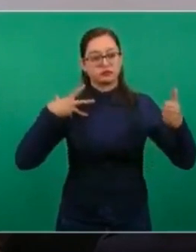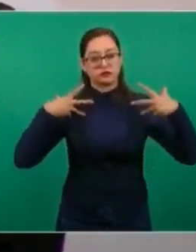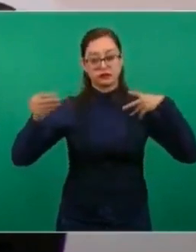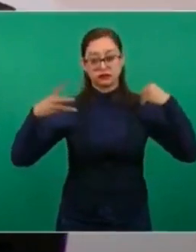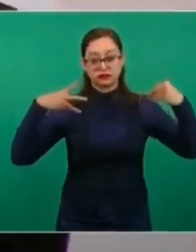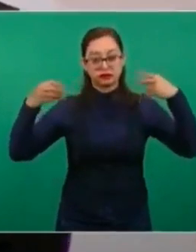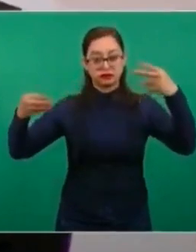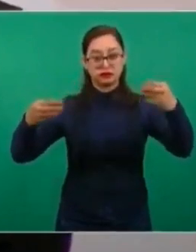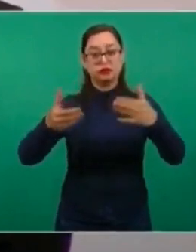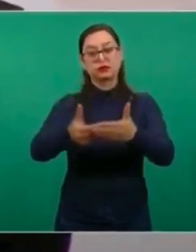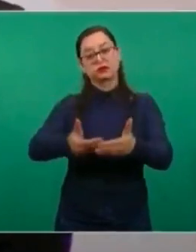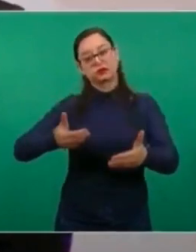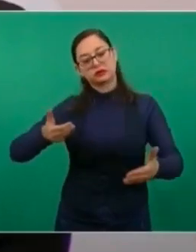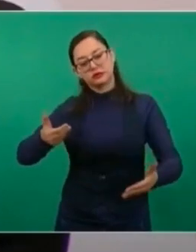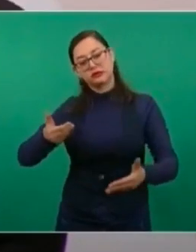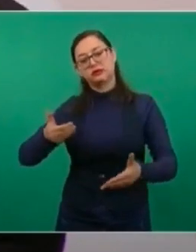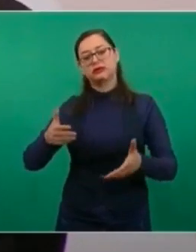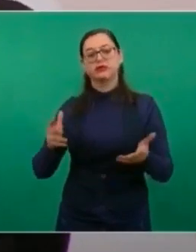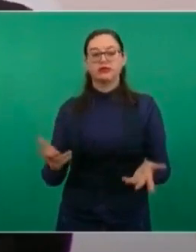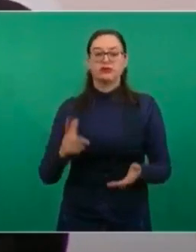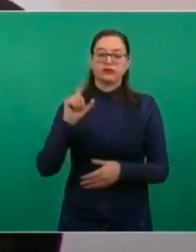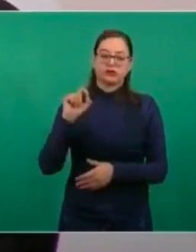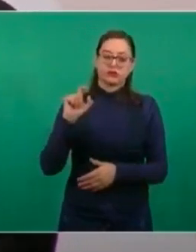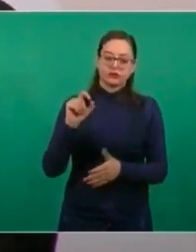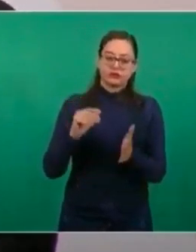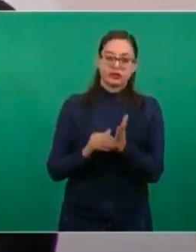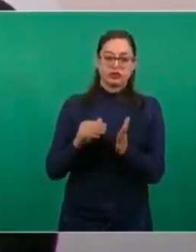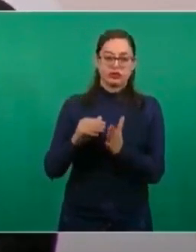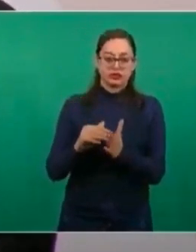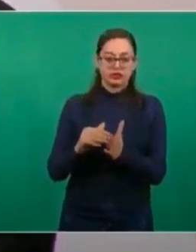20 millones